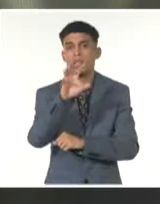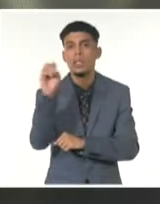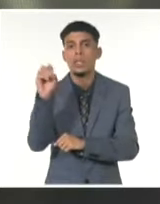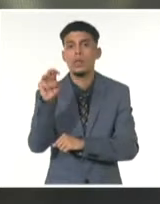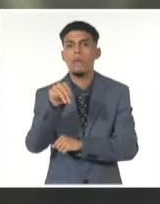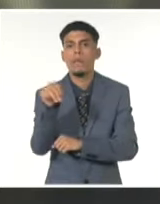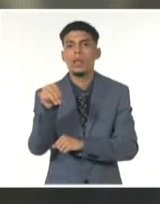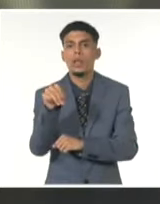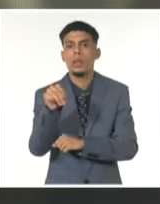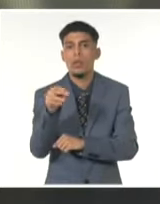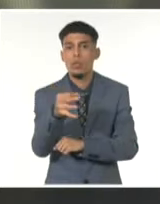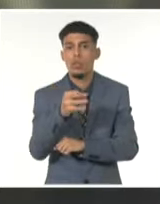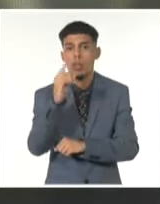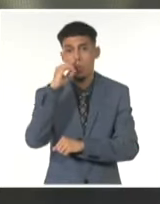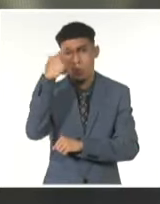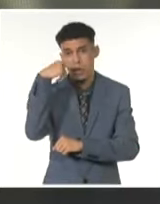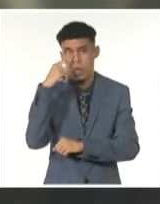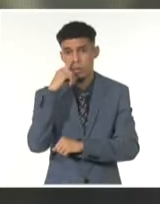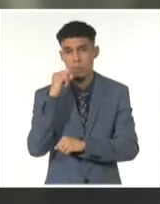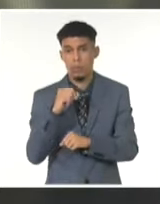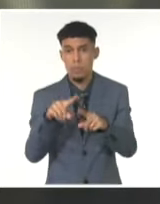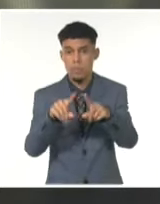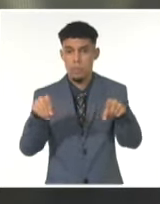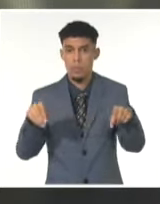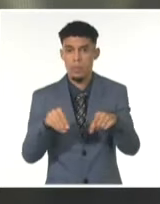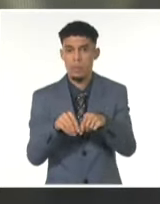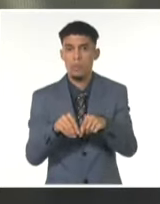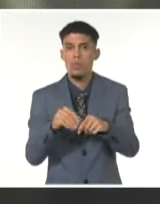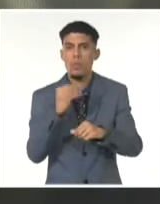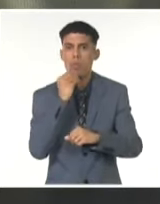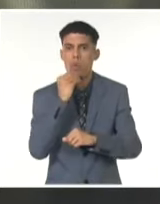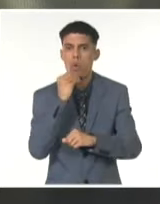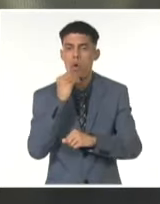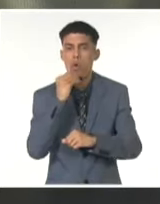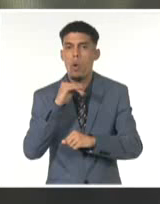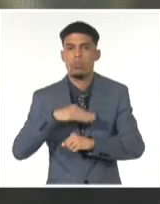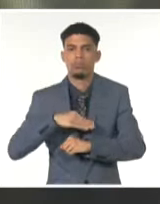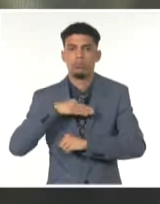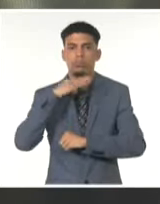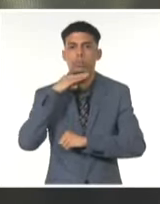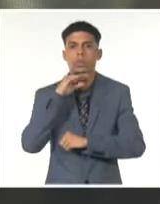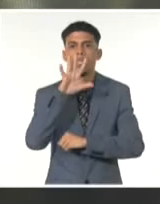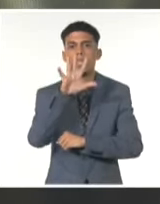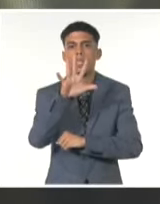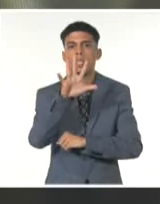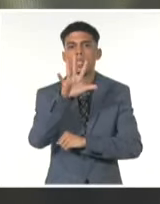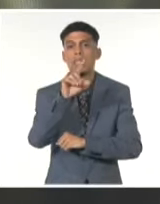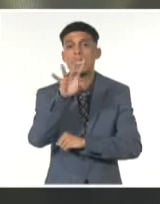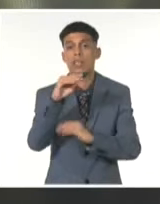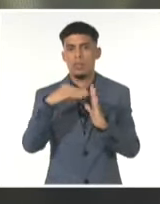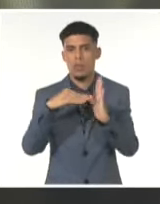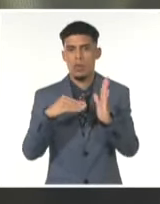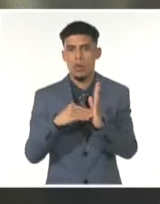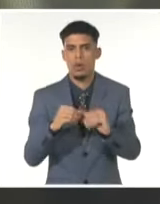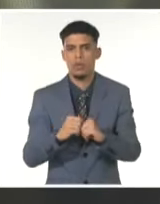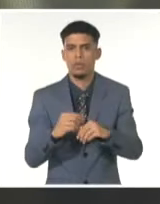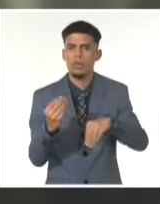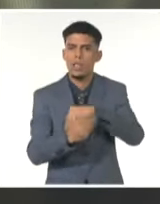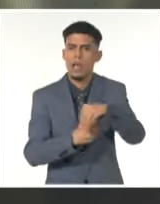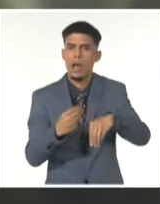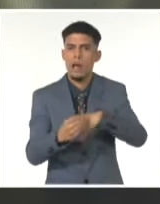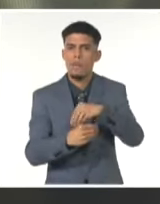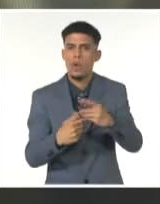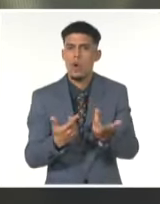San Antonio del Sur. Y la presa fue capaz de transformar alrededor de 15 millones de metros cúbicos. ¿Qué es transformar? También lo explican las autoridades.